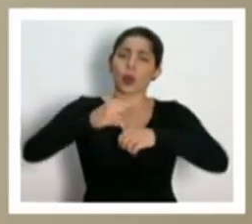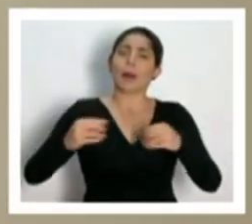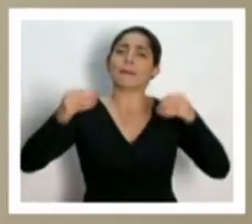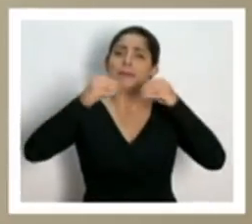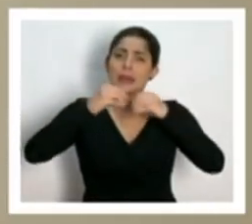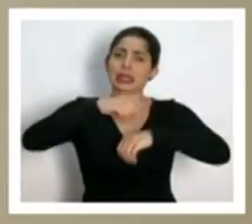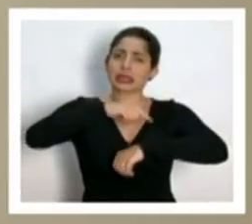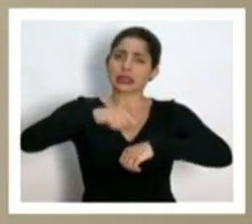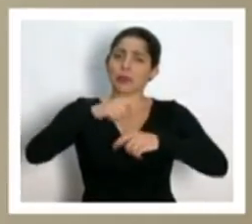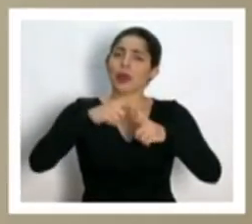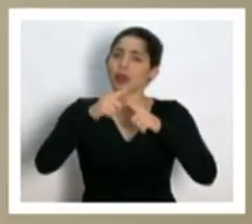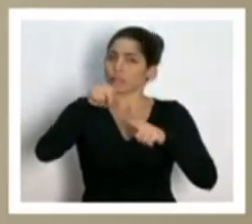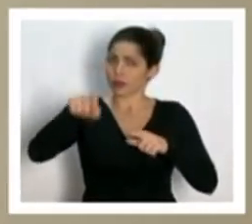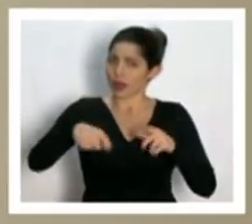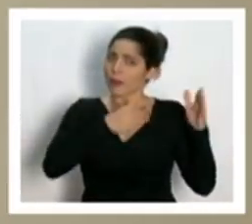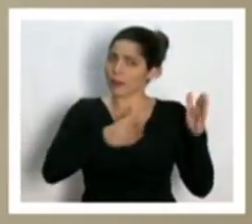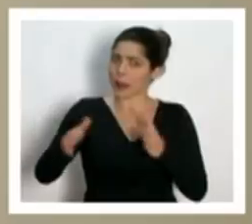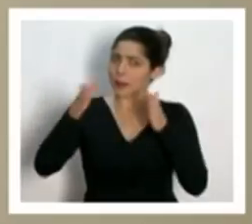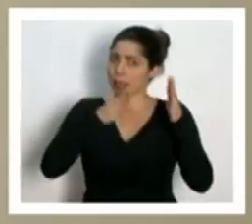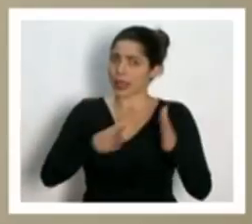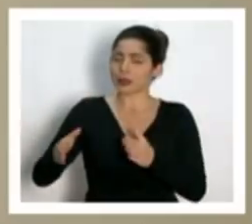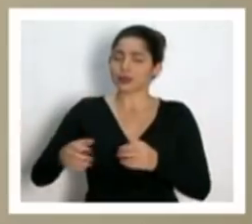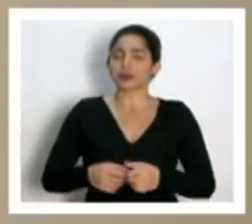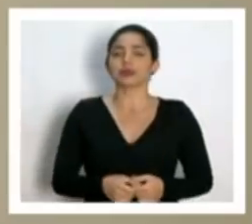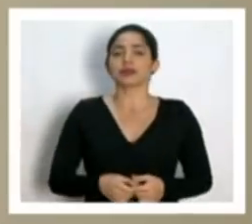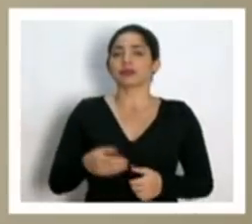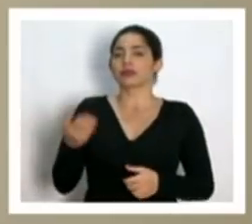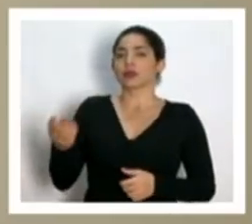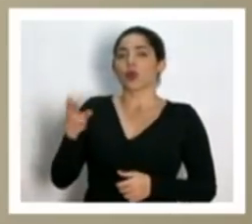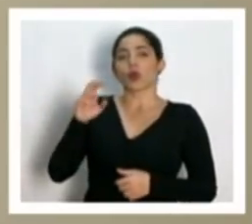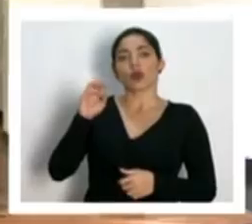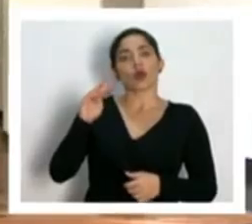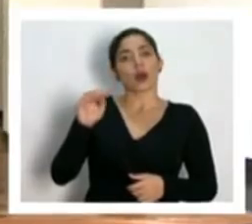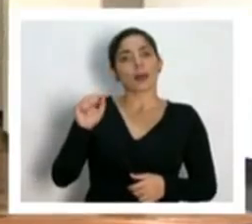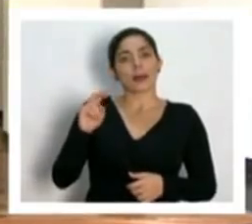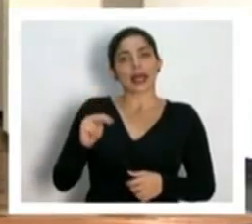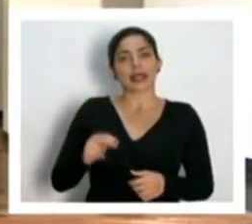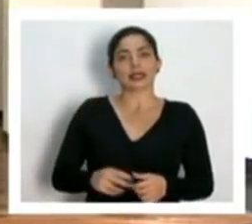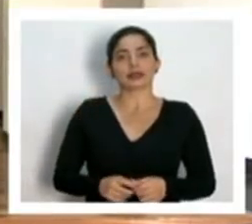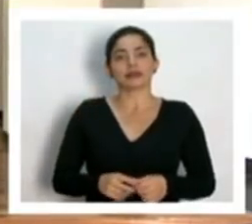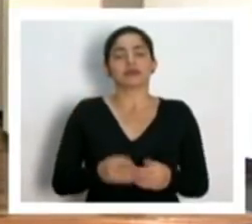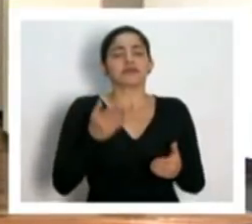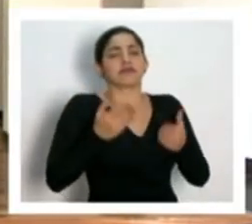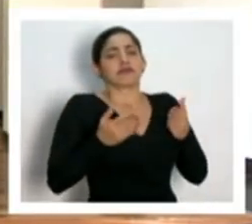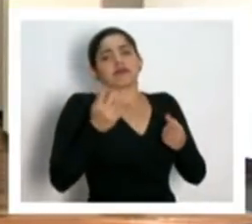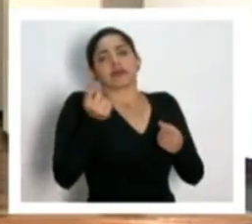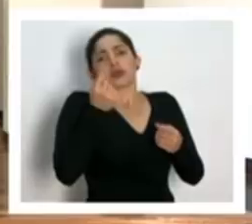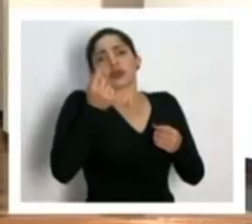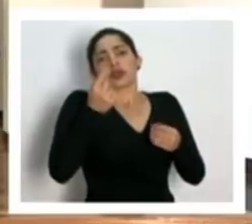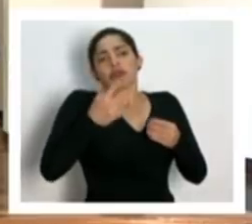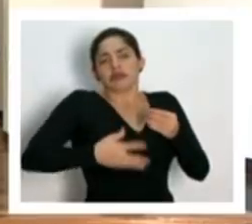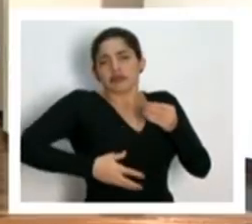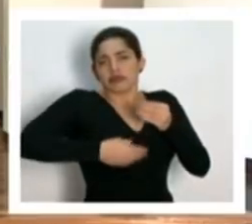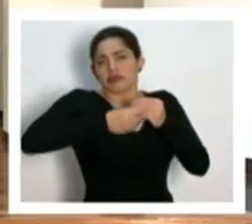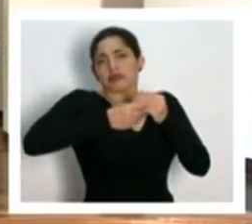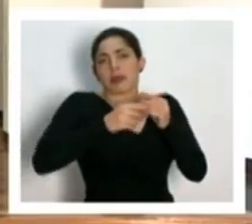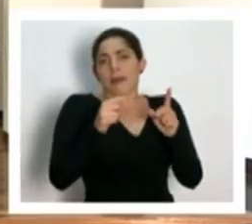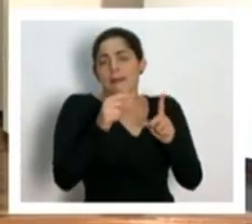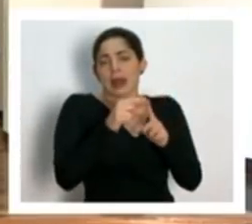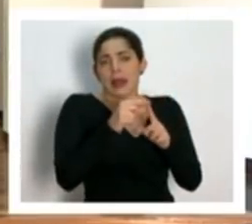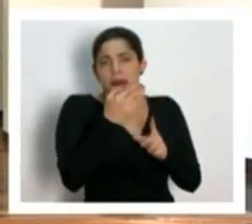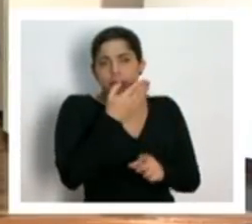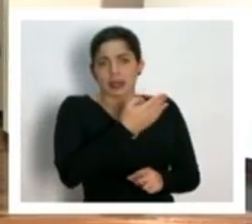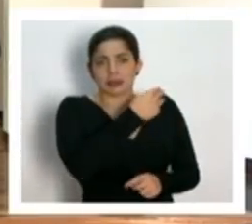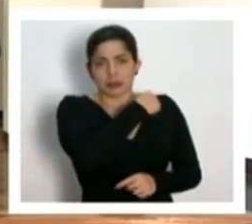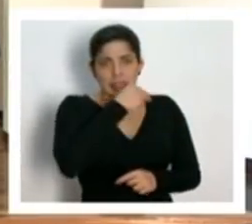tiempo. Así que hay que estar preparados. Román. Tal vez nada más para reforzar las palabras del